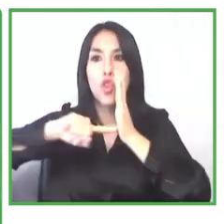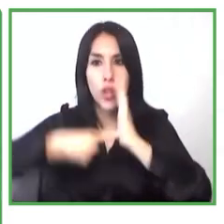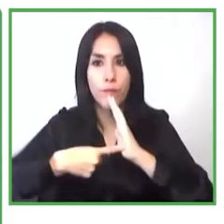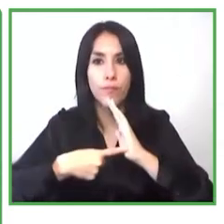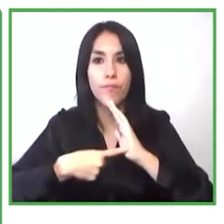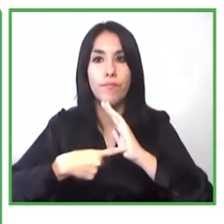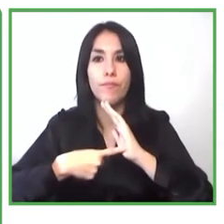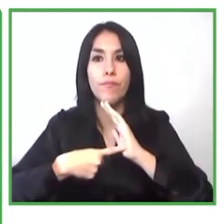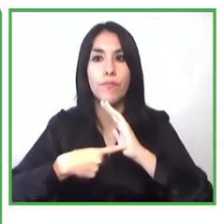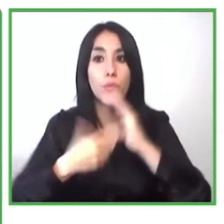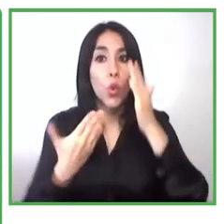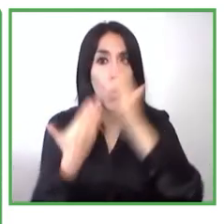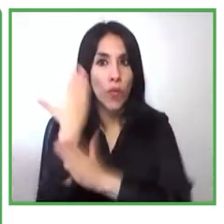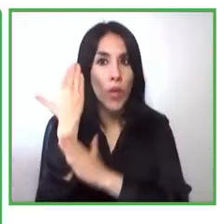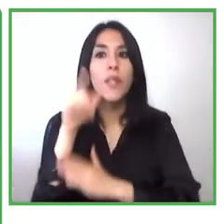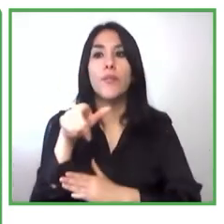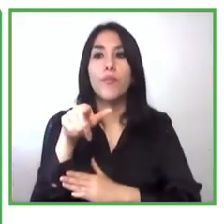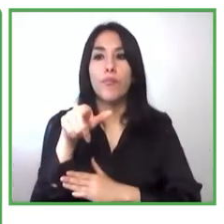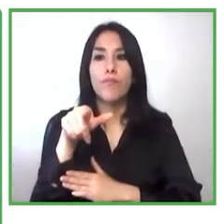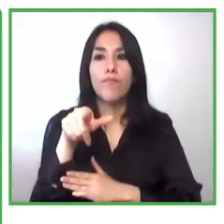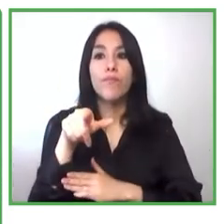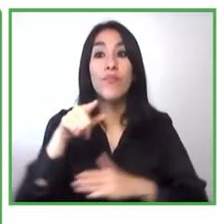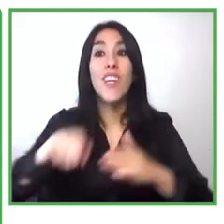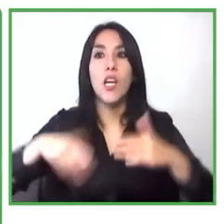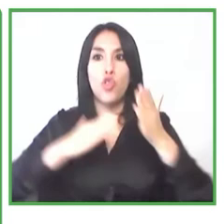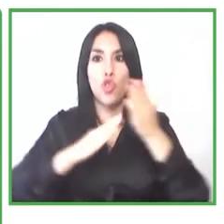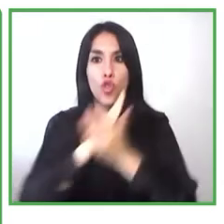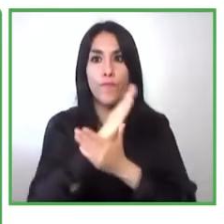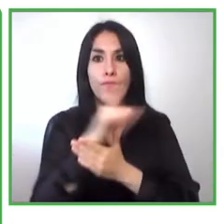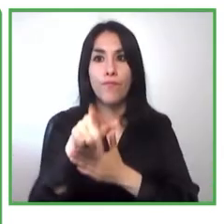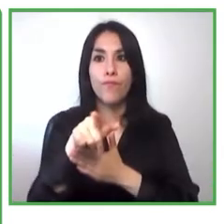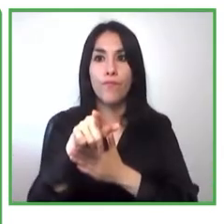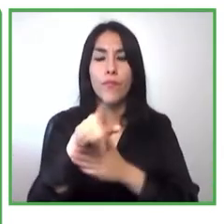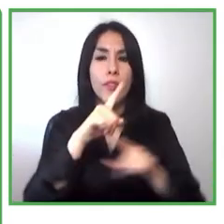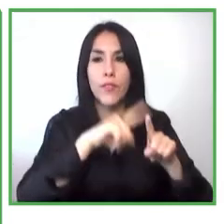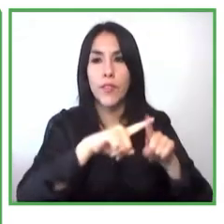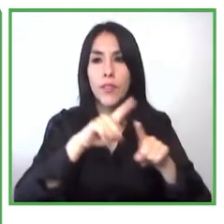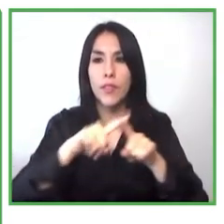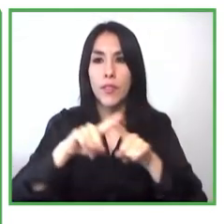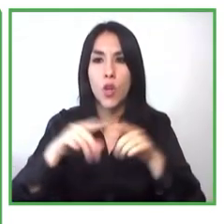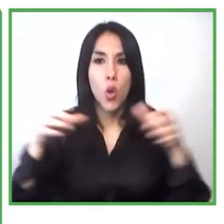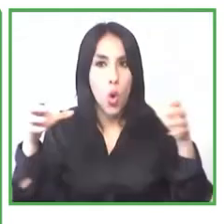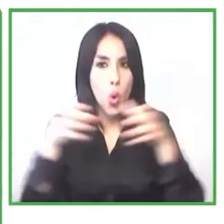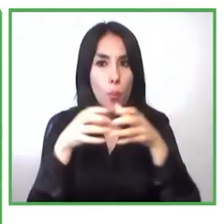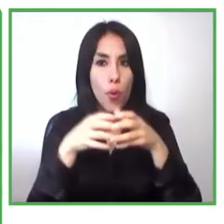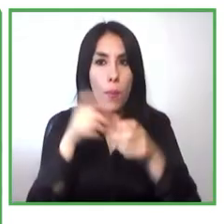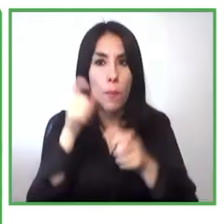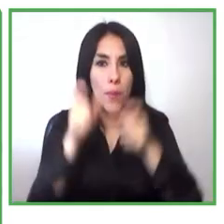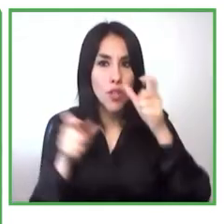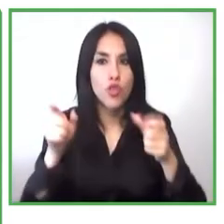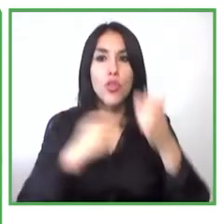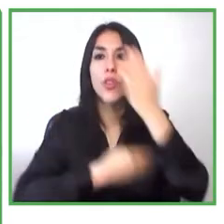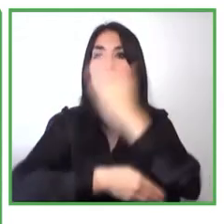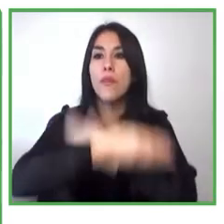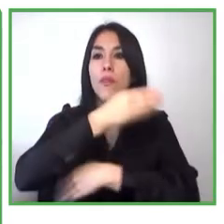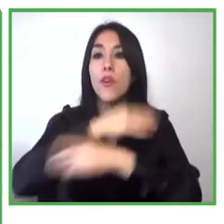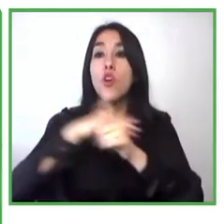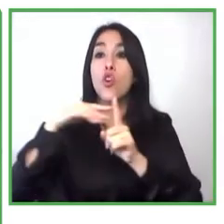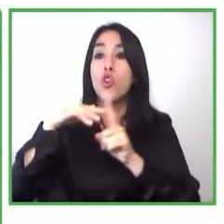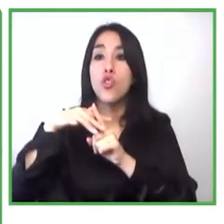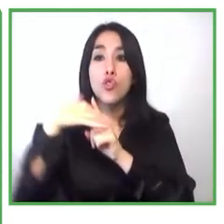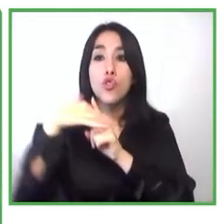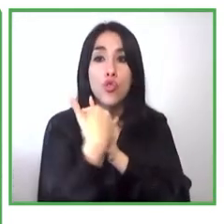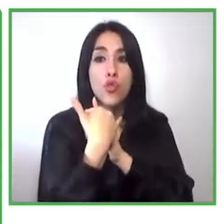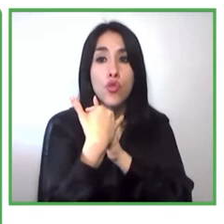emprender y gestionar emprendimientos en personas en situación de discapacidad y con ello apoyarlas a la